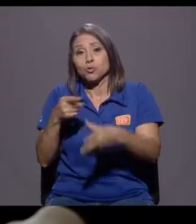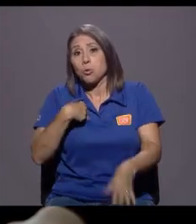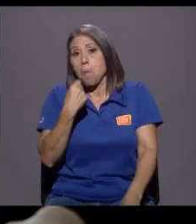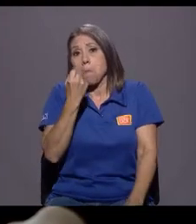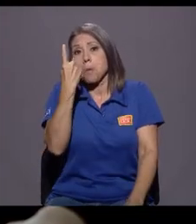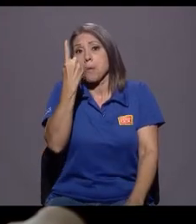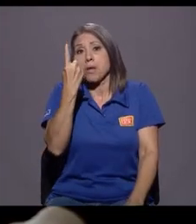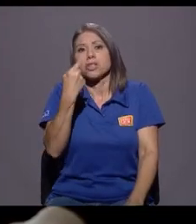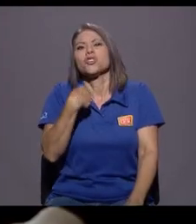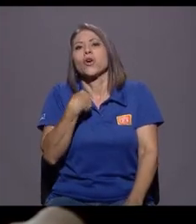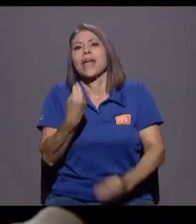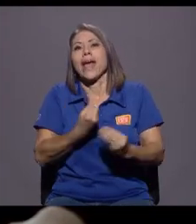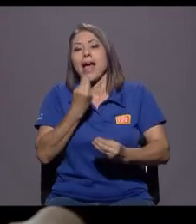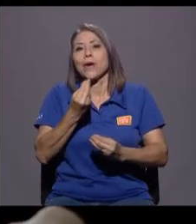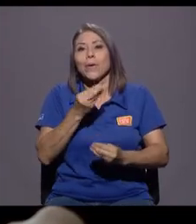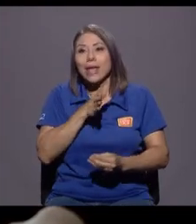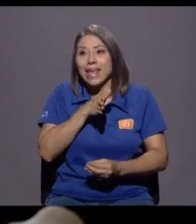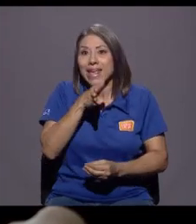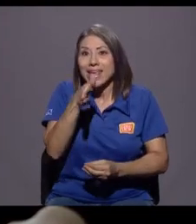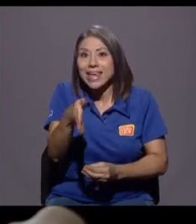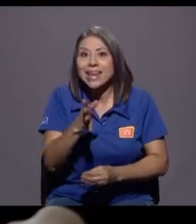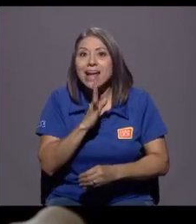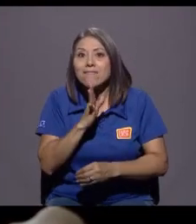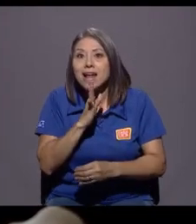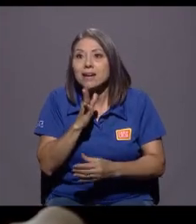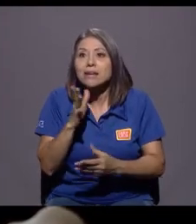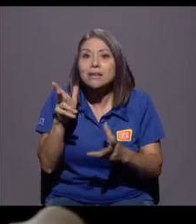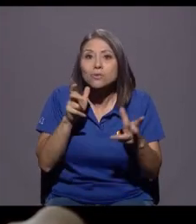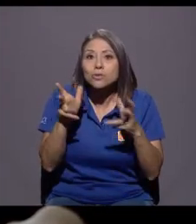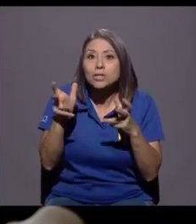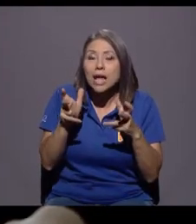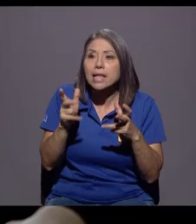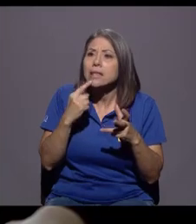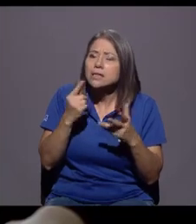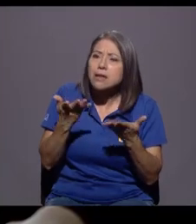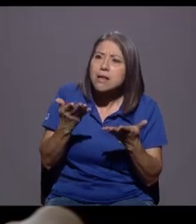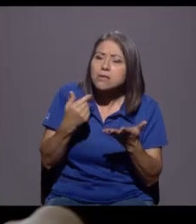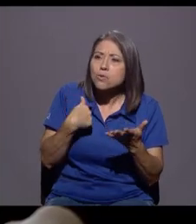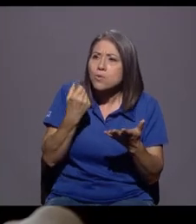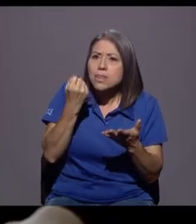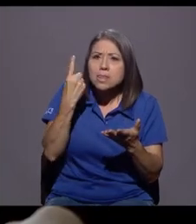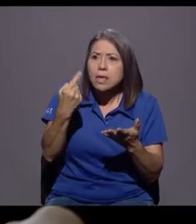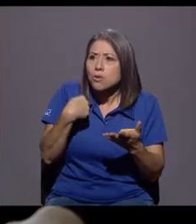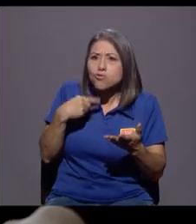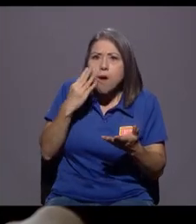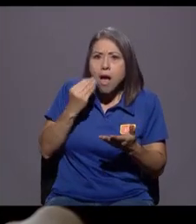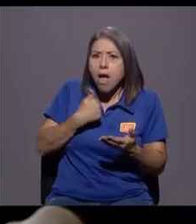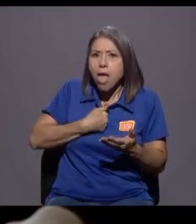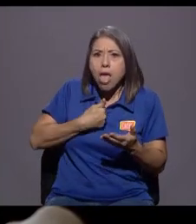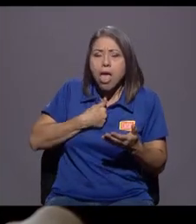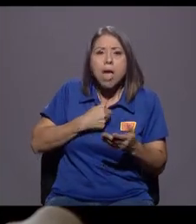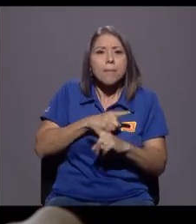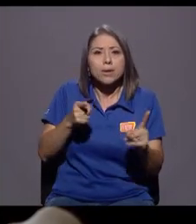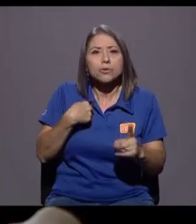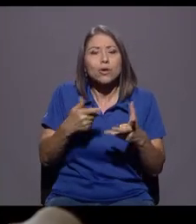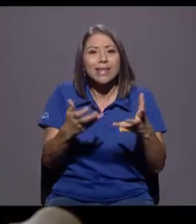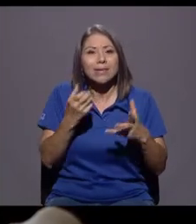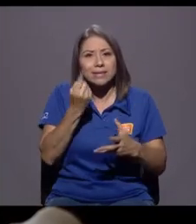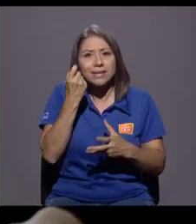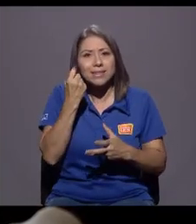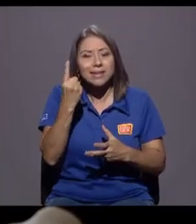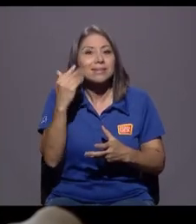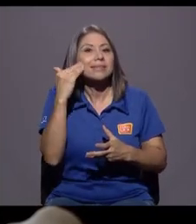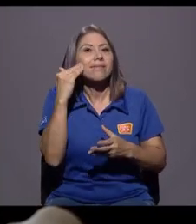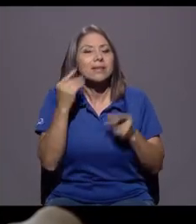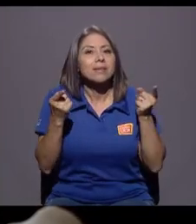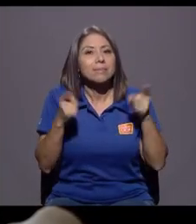hablar, ir a escuchar, bajar la cabeza y decir yo no entiendo, no lo he vivido, pero lo quiero entender y quiero saber qué pasa. Y yo creo que ahí es donde podemos